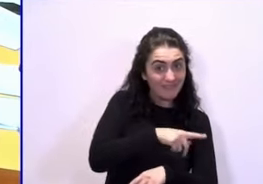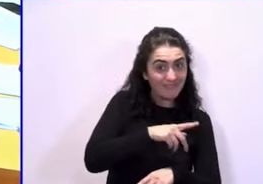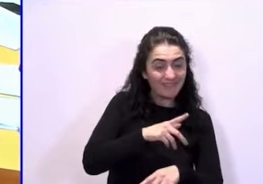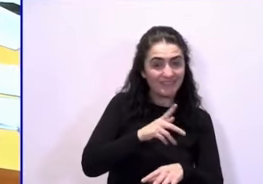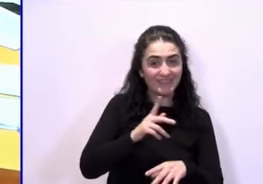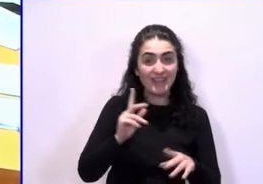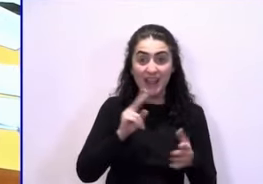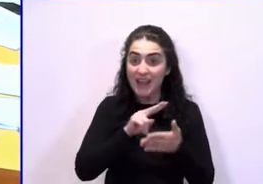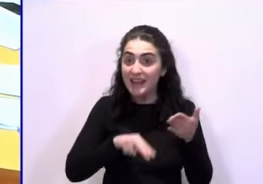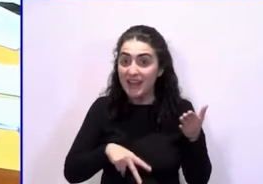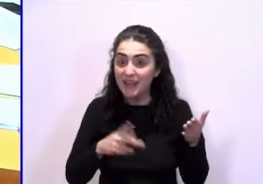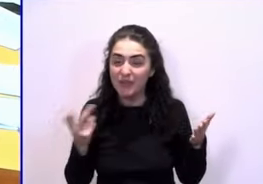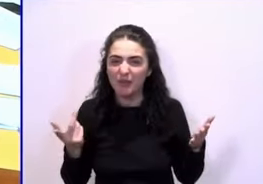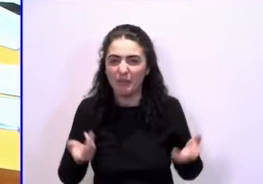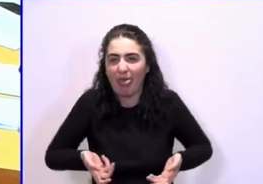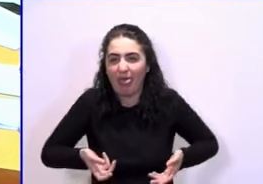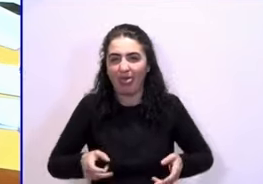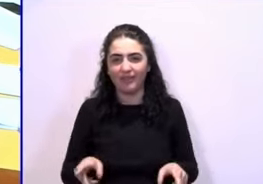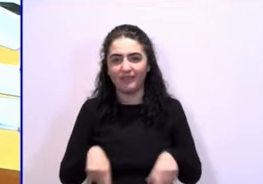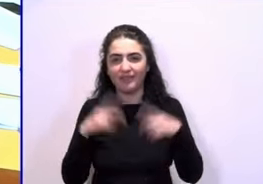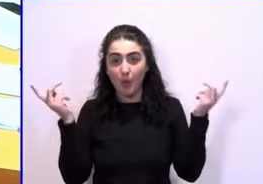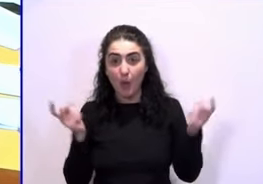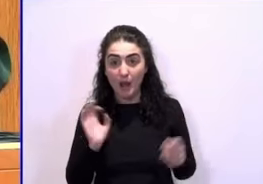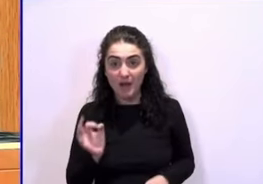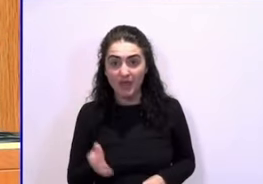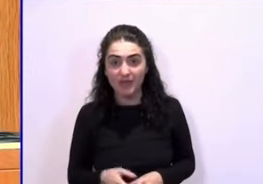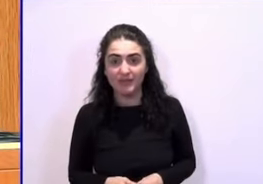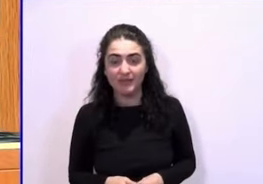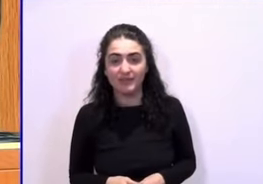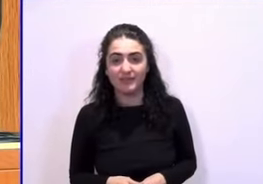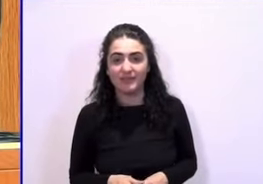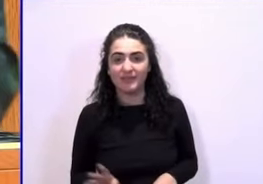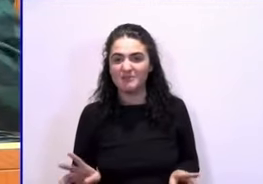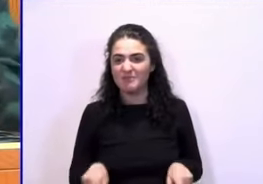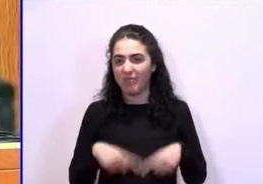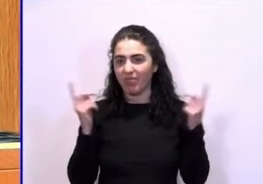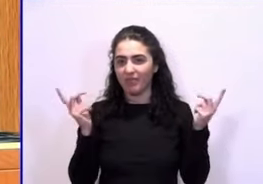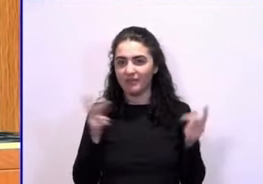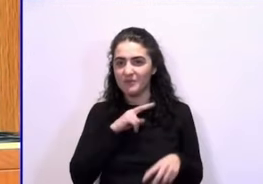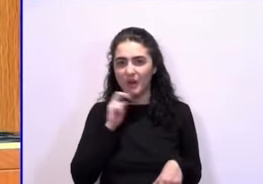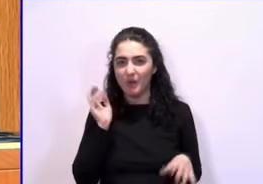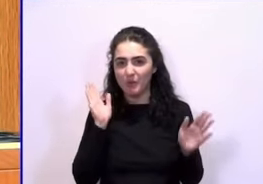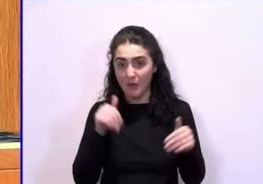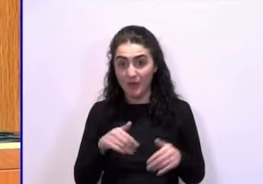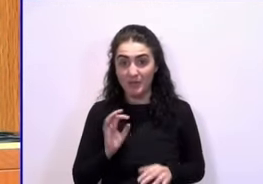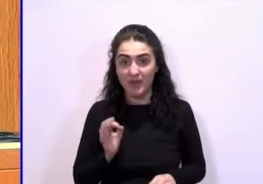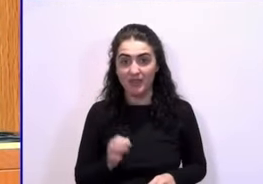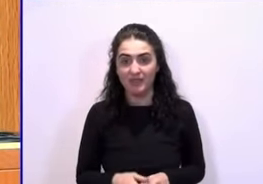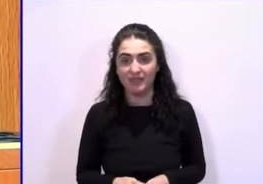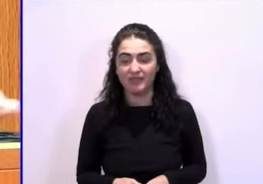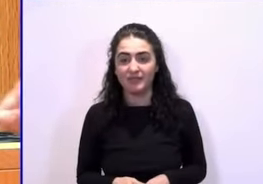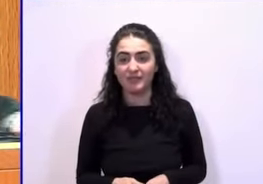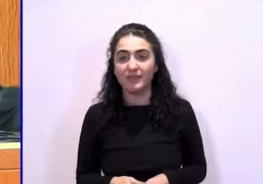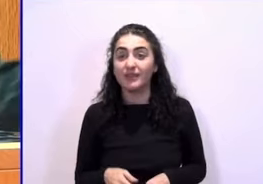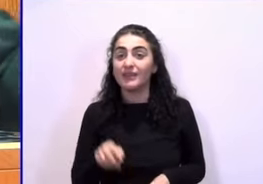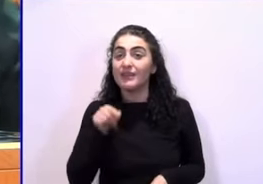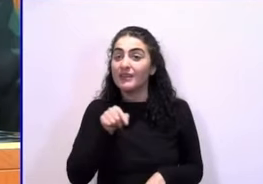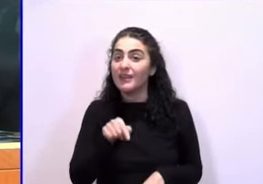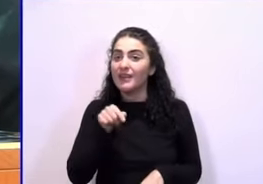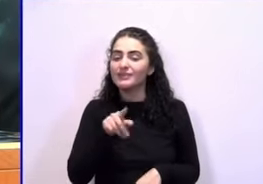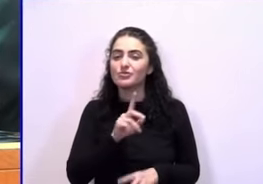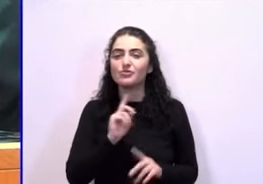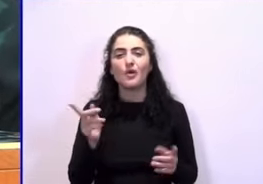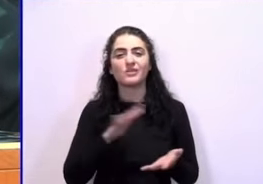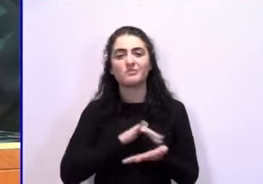No, le importa poco, ¿verdad, señor Alda? Le importa bien poco. Pues mire, esto no es una cuestión de